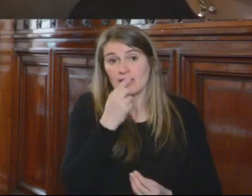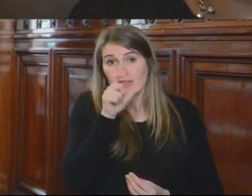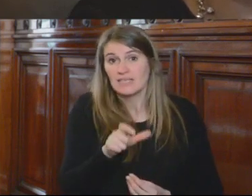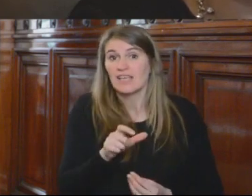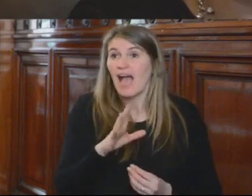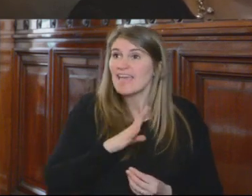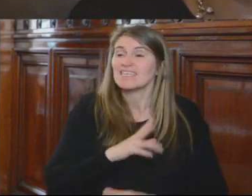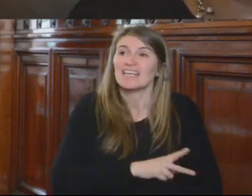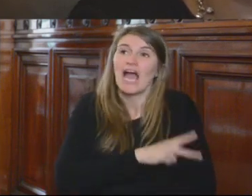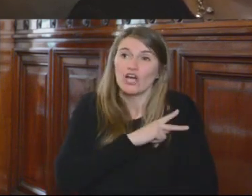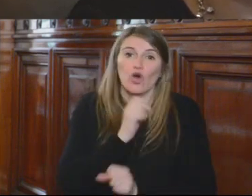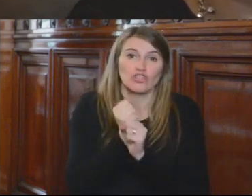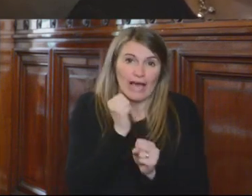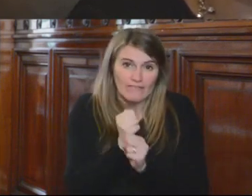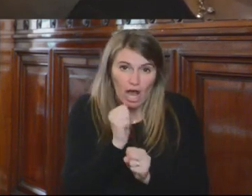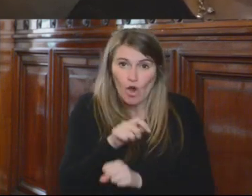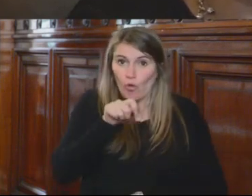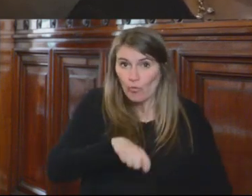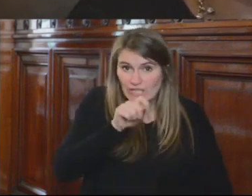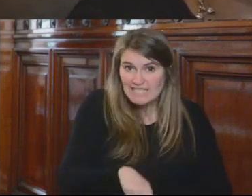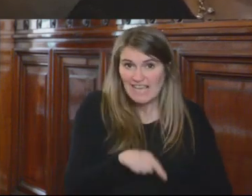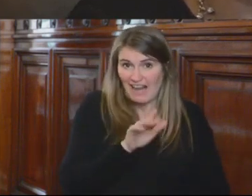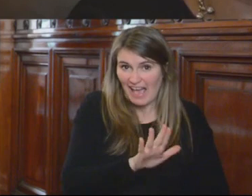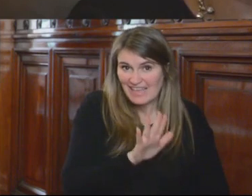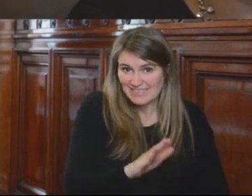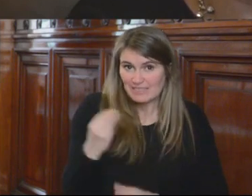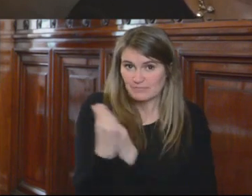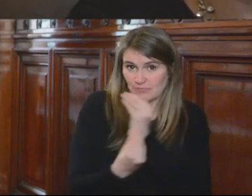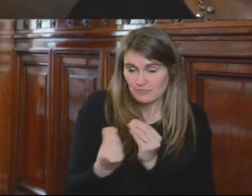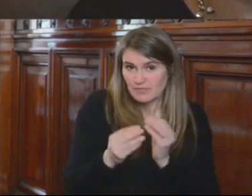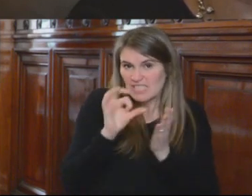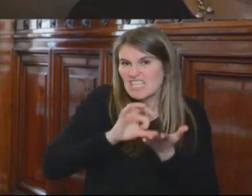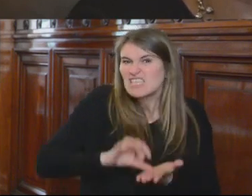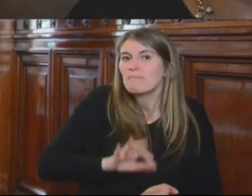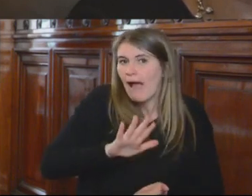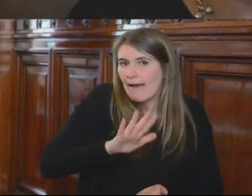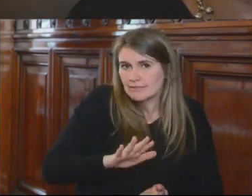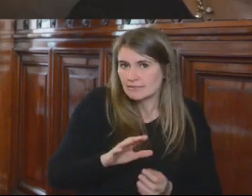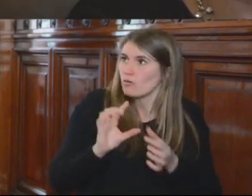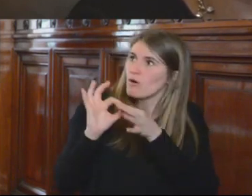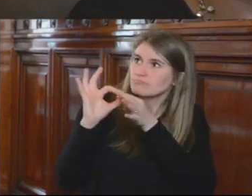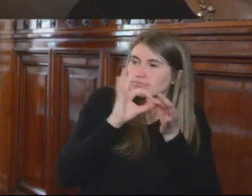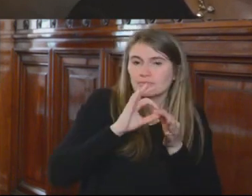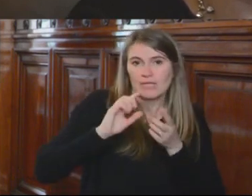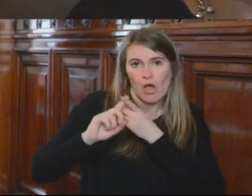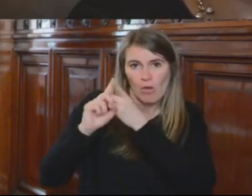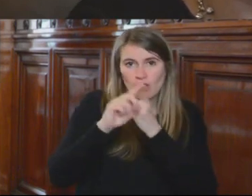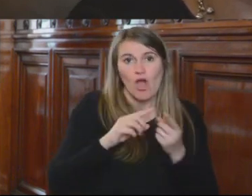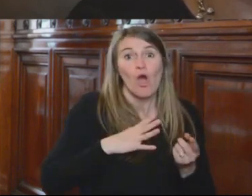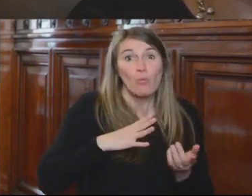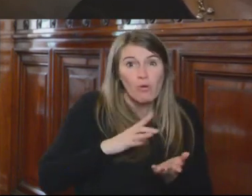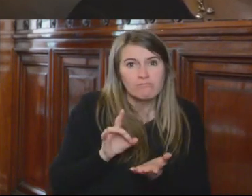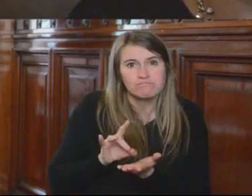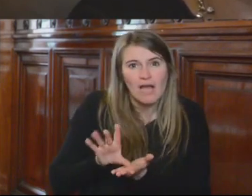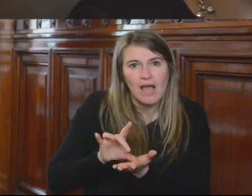cargos del órgano judicial o provisionalidad en la nomenclatura del sistema interamericano, ha ejecutado el despido masivo,